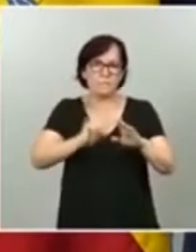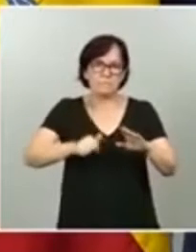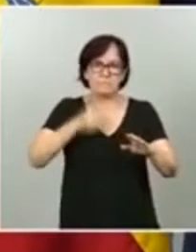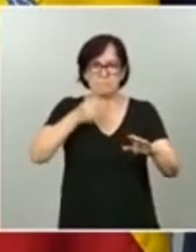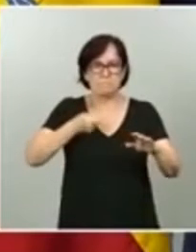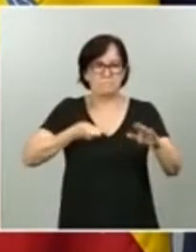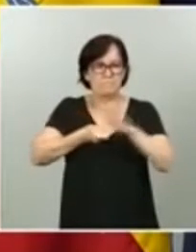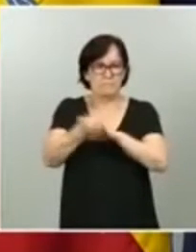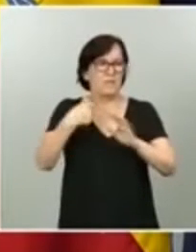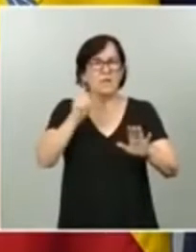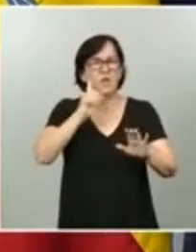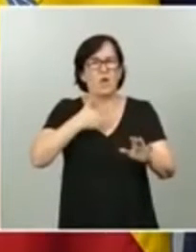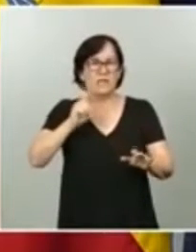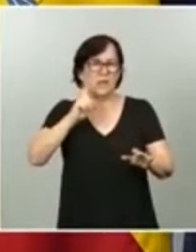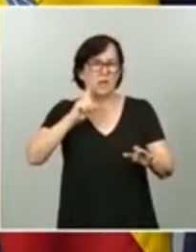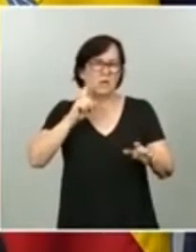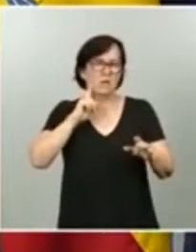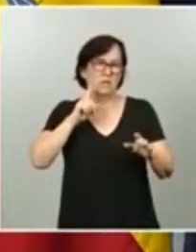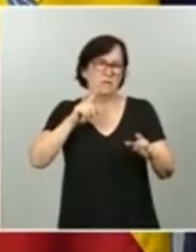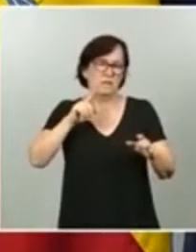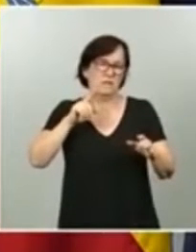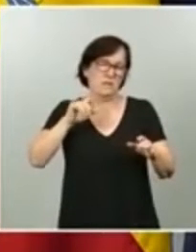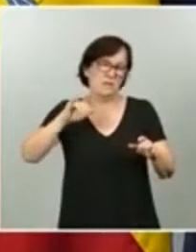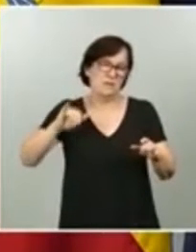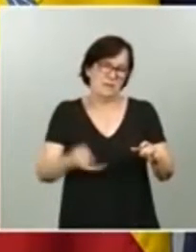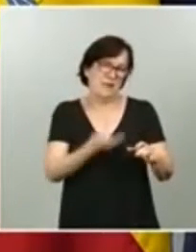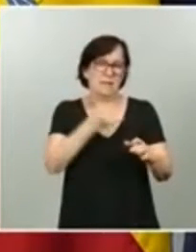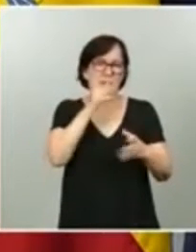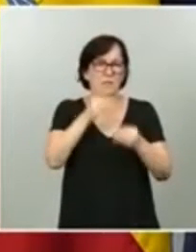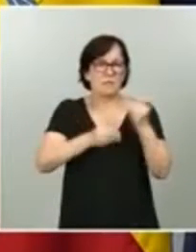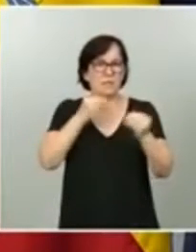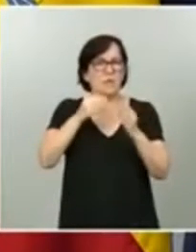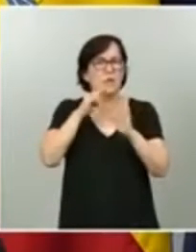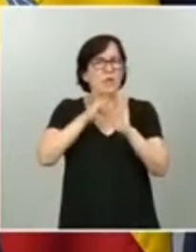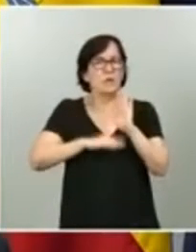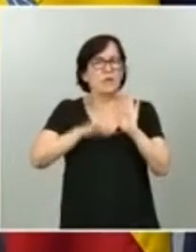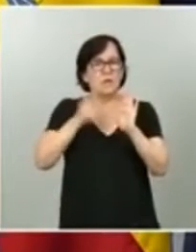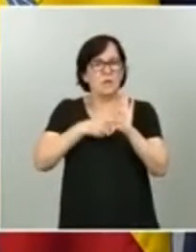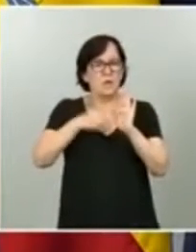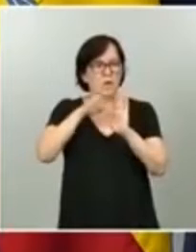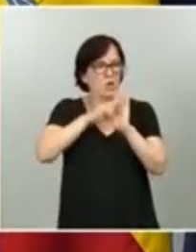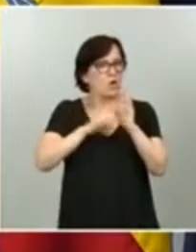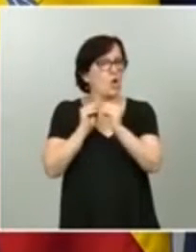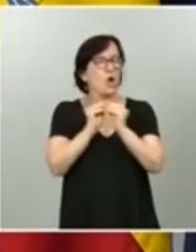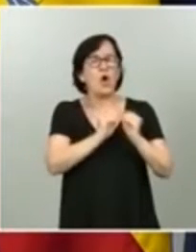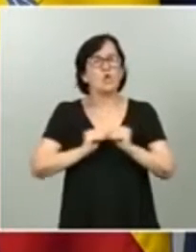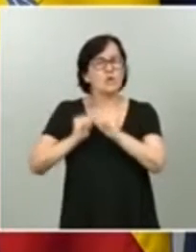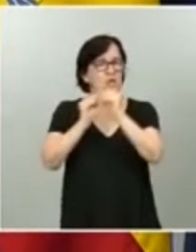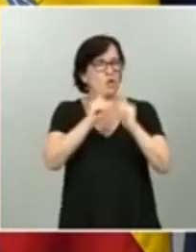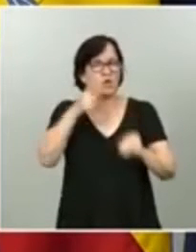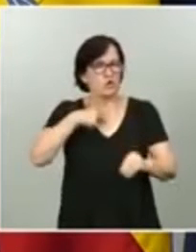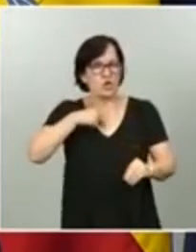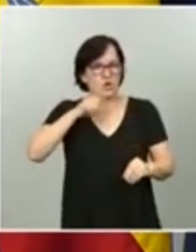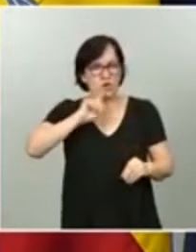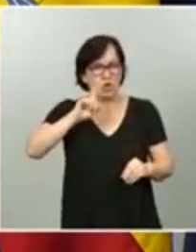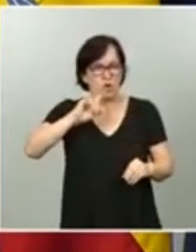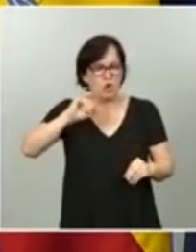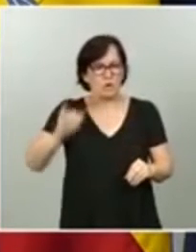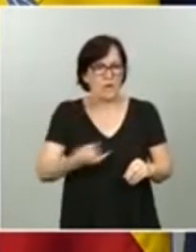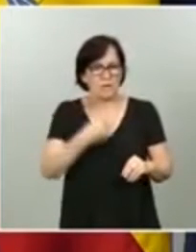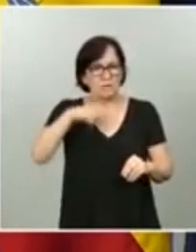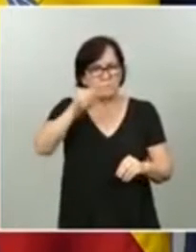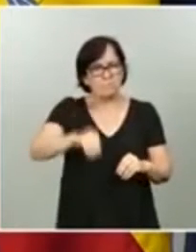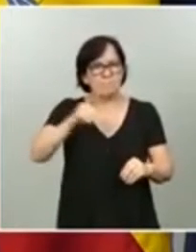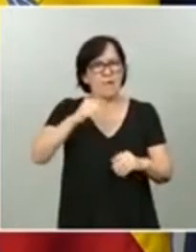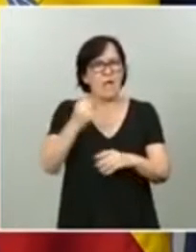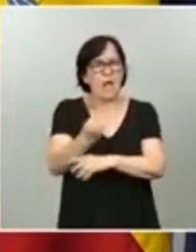cansarles con el articulado, creo que es una ley absolutamente consensuada. No me cansaré de decir el gran apoyo que ha prestado a